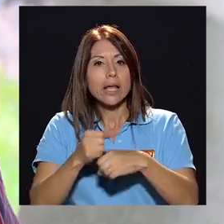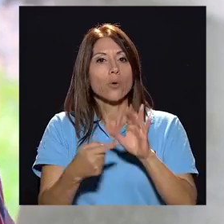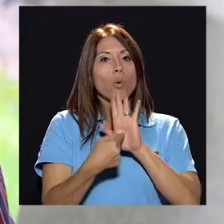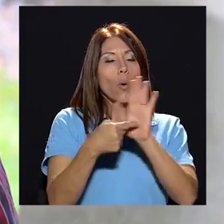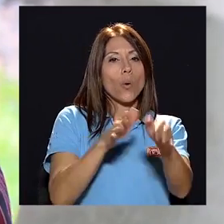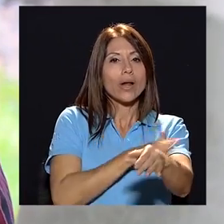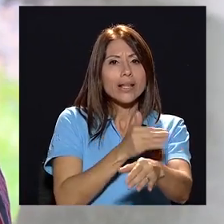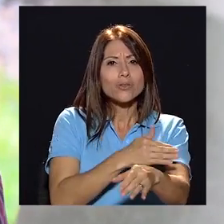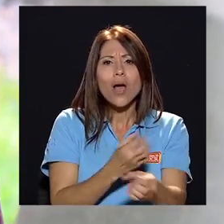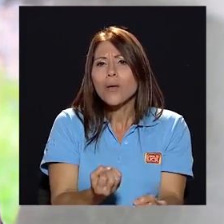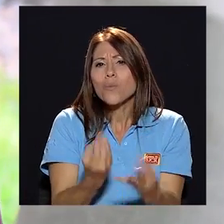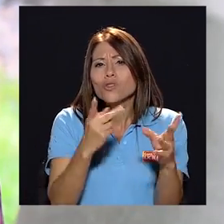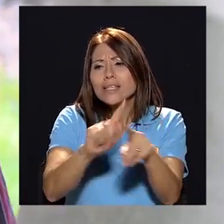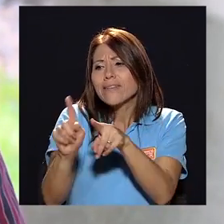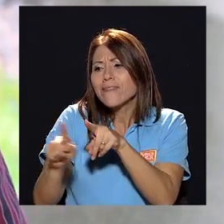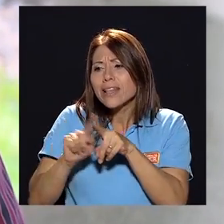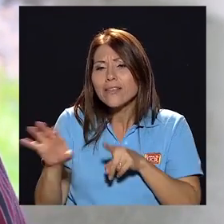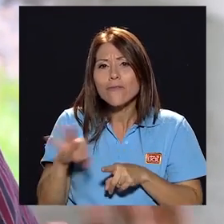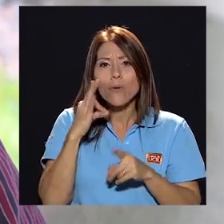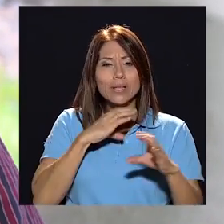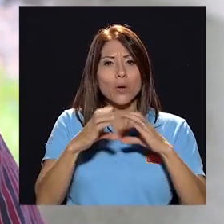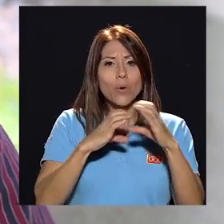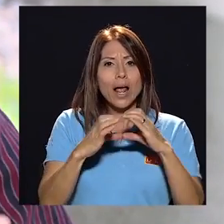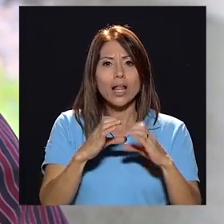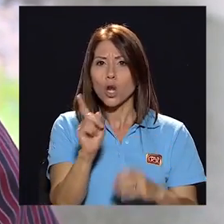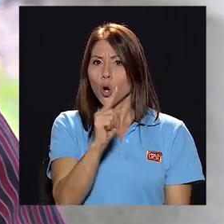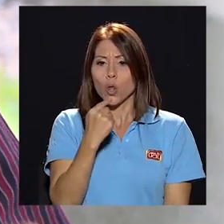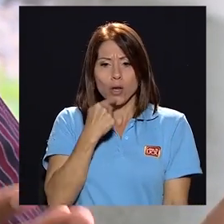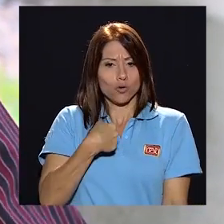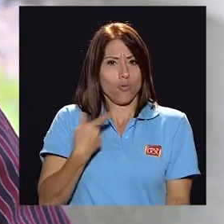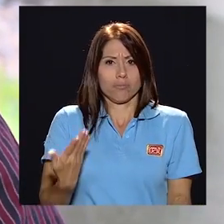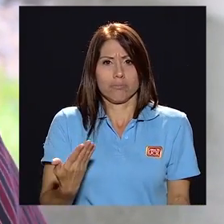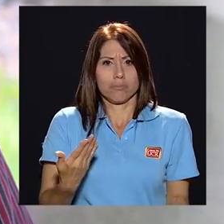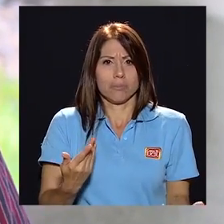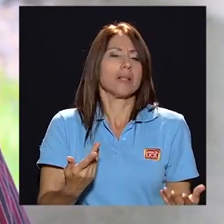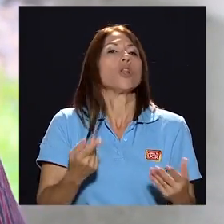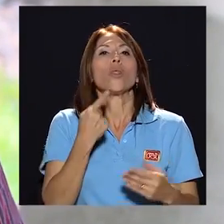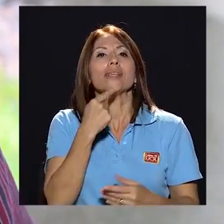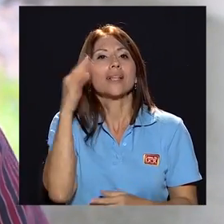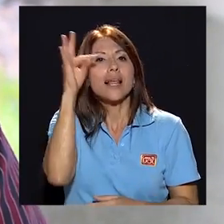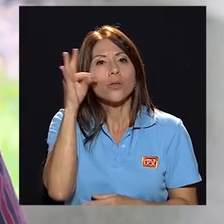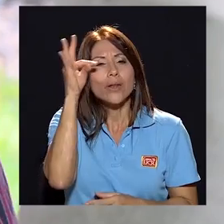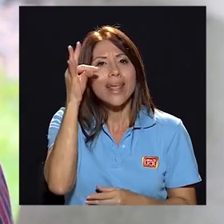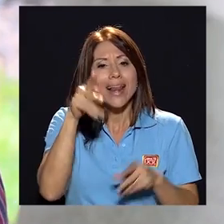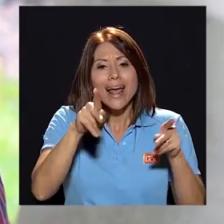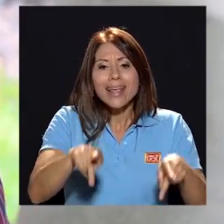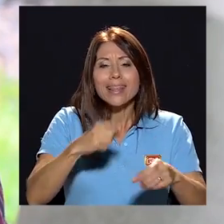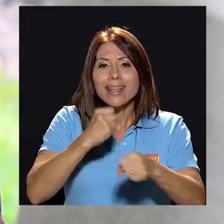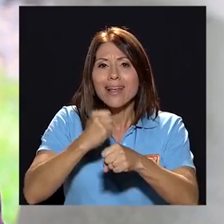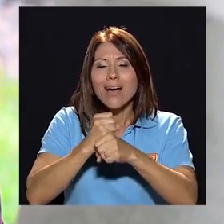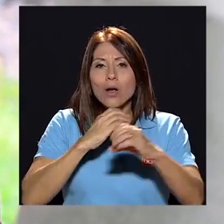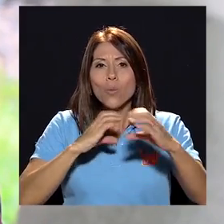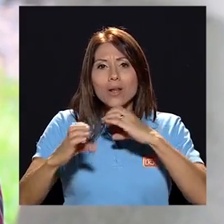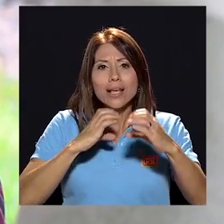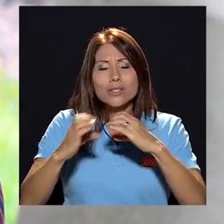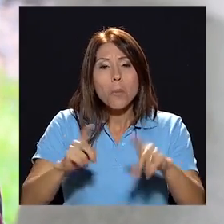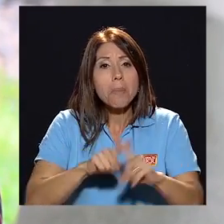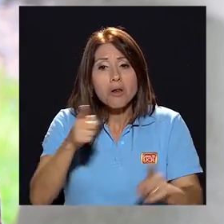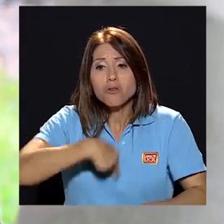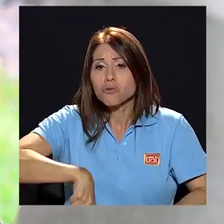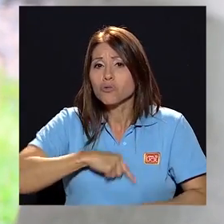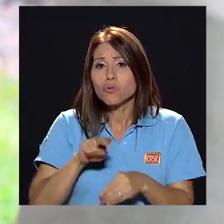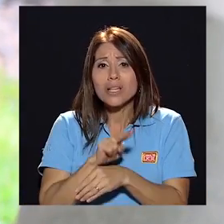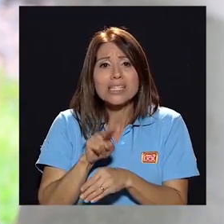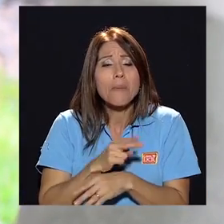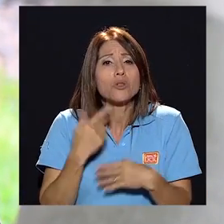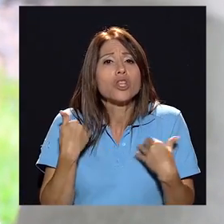hay muchas formas de comunicar y no lo digo yo lo dice la teoría la gente que trabaja en comunicación hay muchas formas de comunicarlo pero no utilizamos ni un